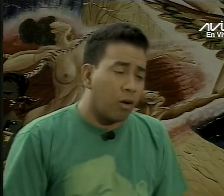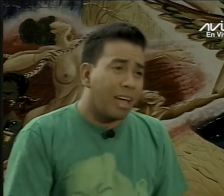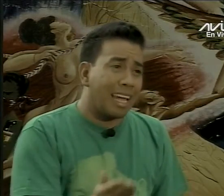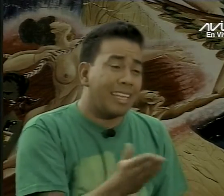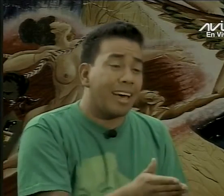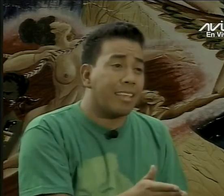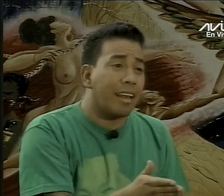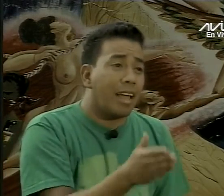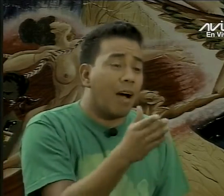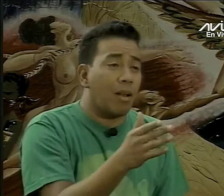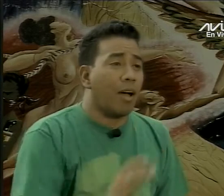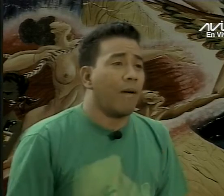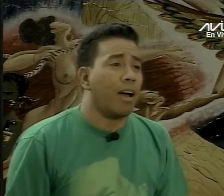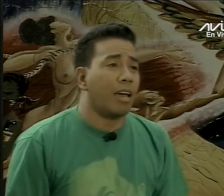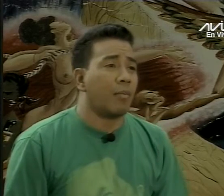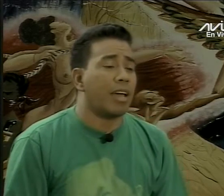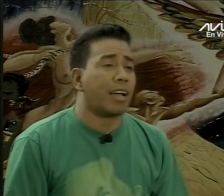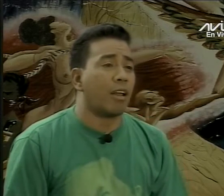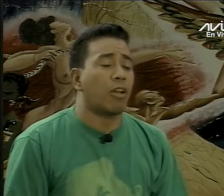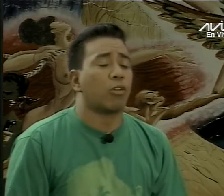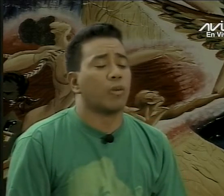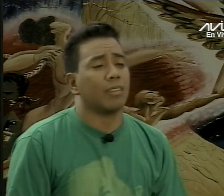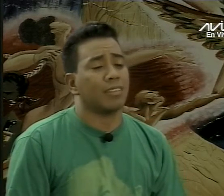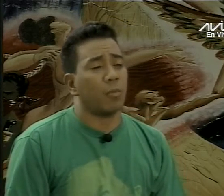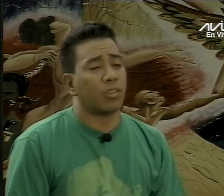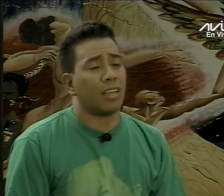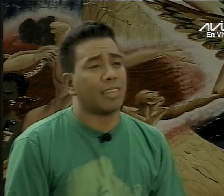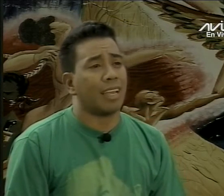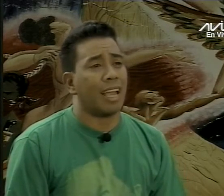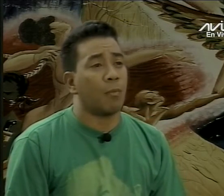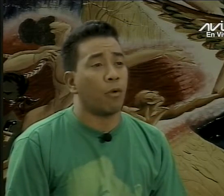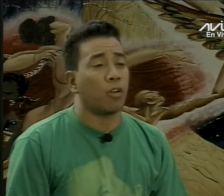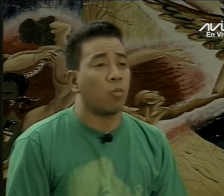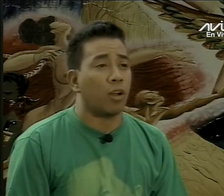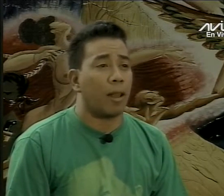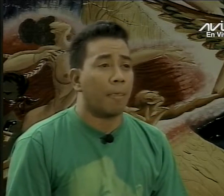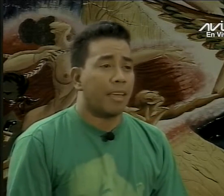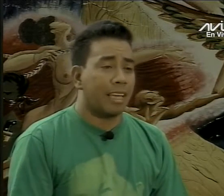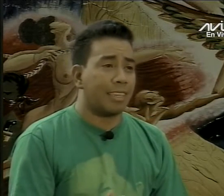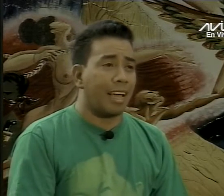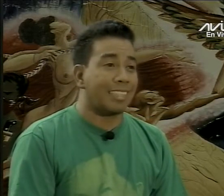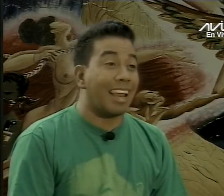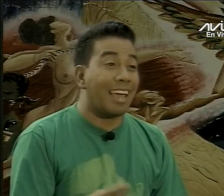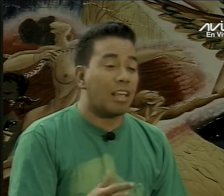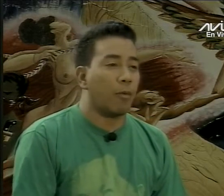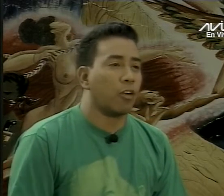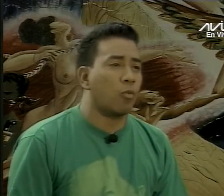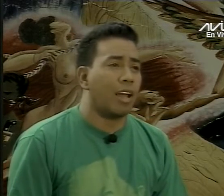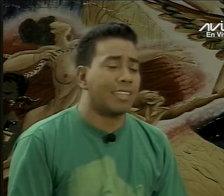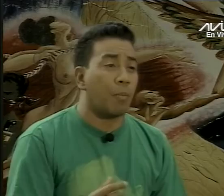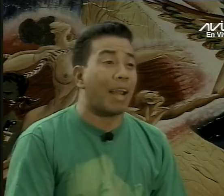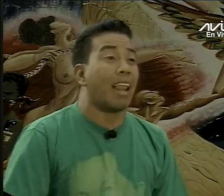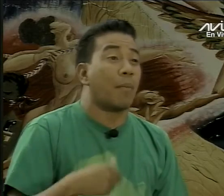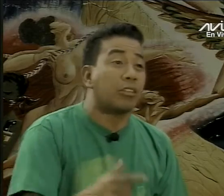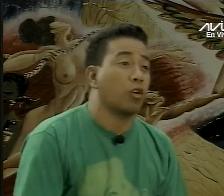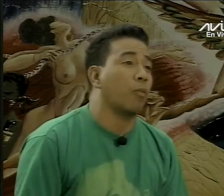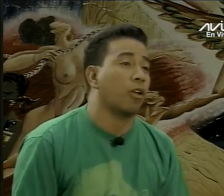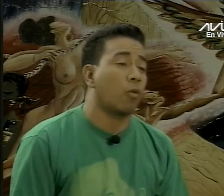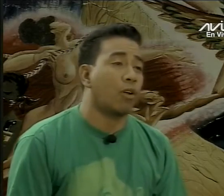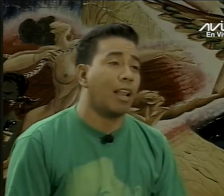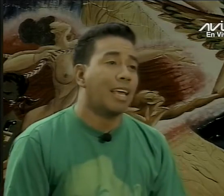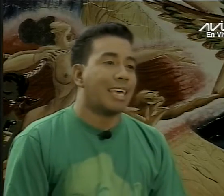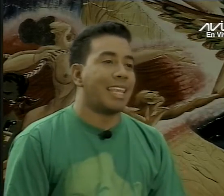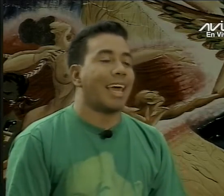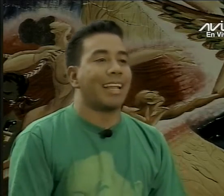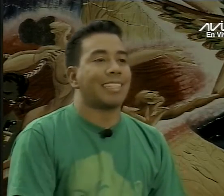poder construirlo. El día de ayer hablaba Hermana Descarra de una cosa bastante importante que era el poder comunal. Esa ley del poder comunal, ese parlamento